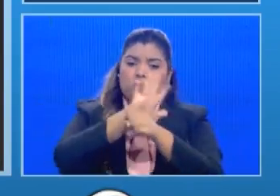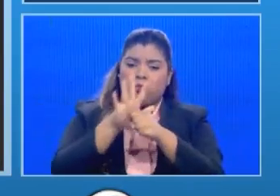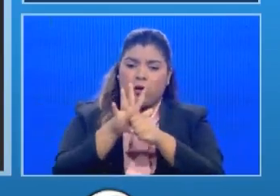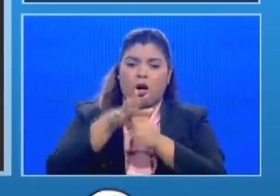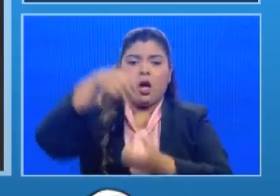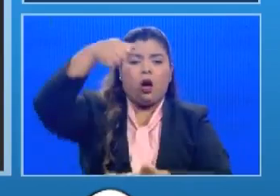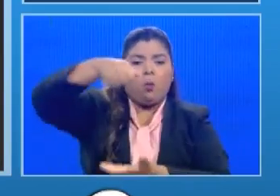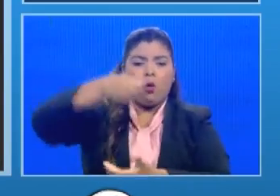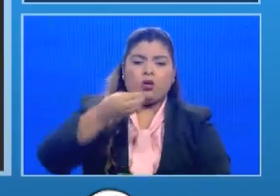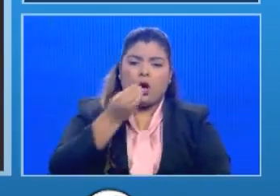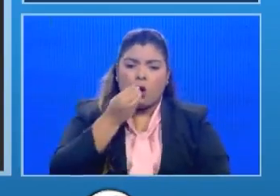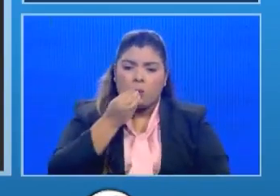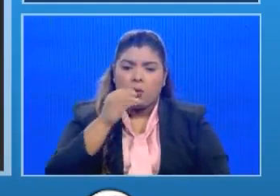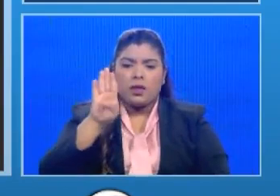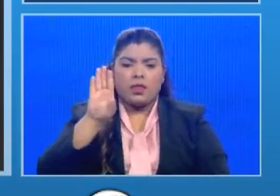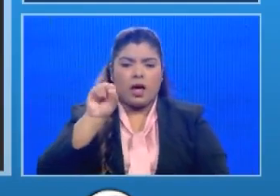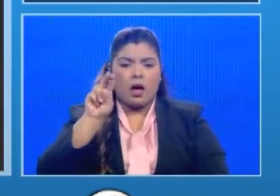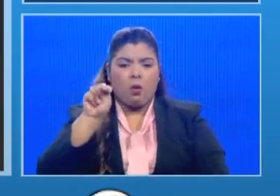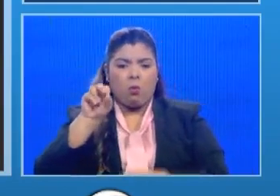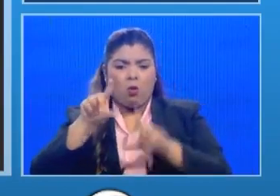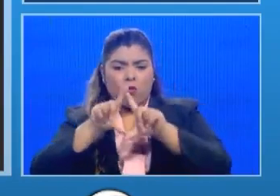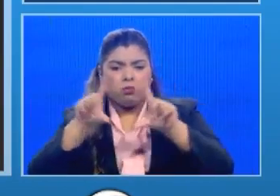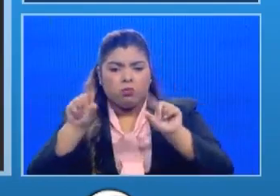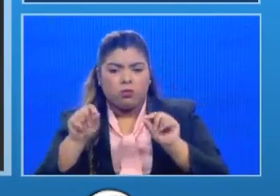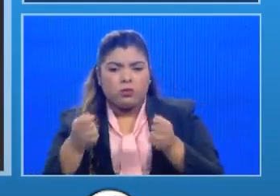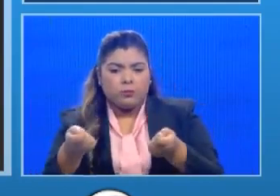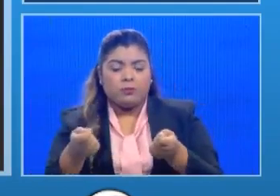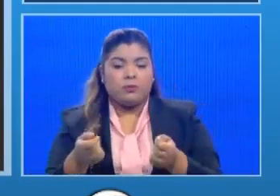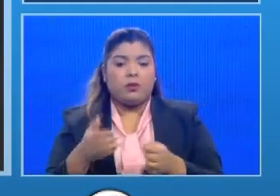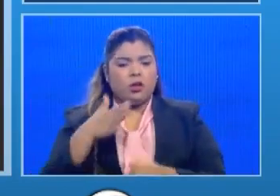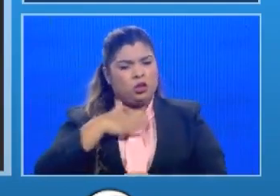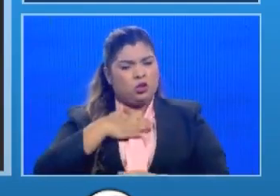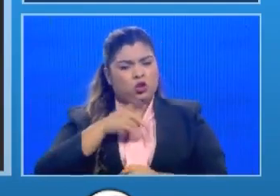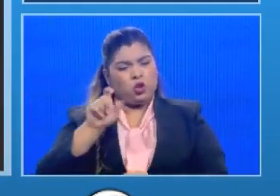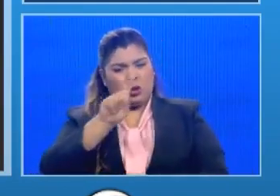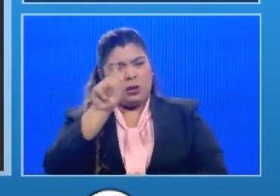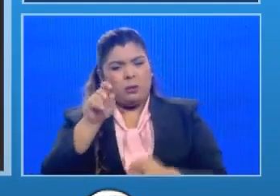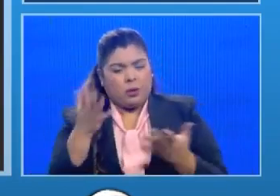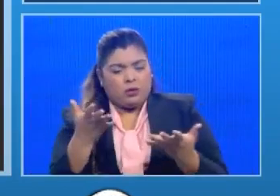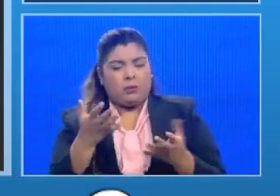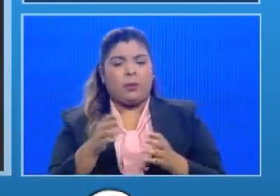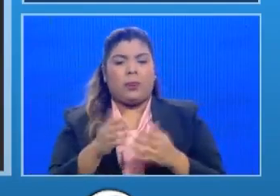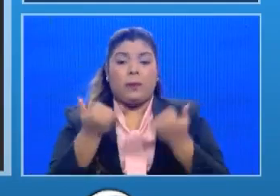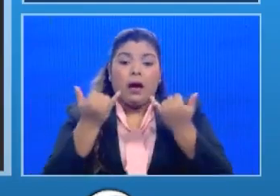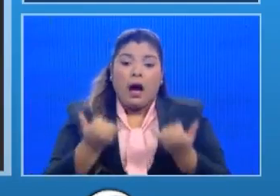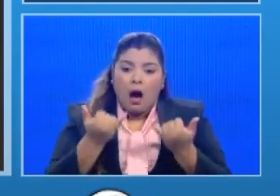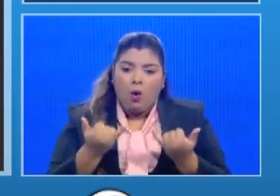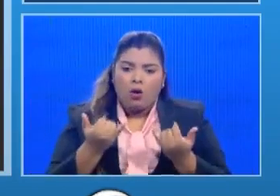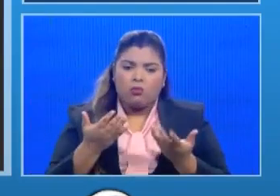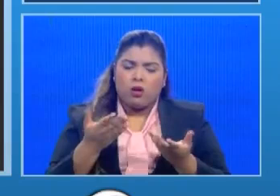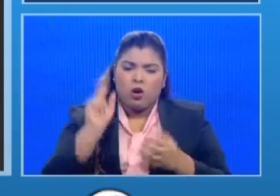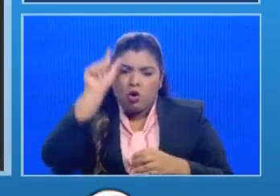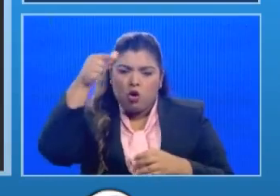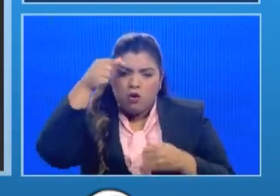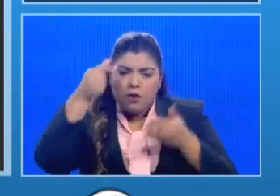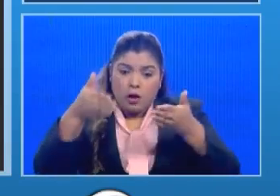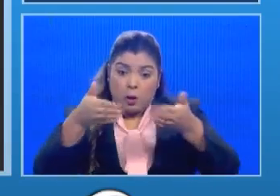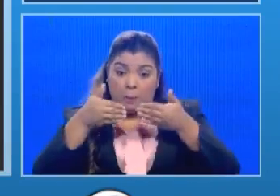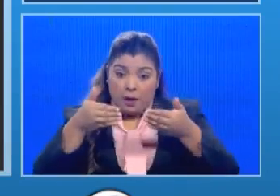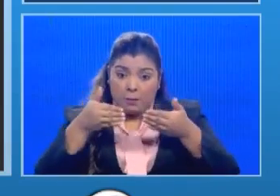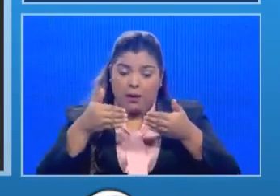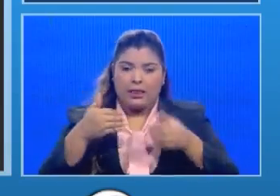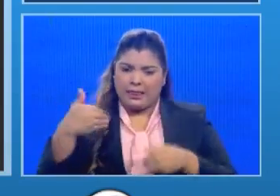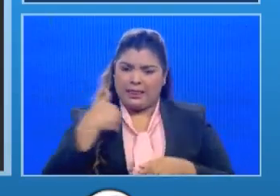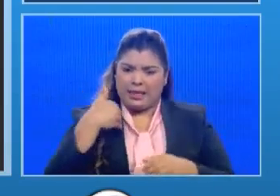población mi pregunta sería con qué recursos tecnológicos llámese páginas web redes sociales y plataformas de datos abiertos